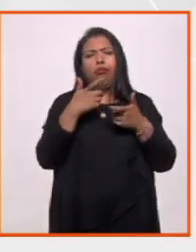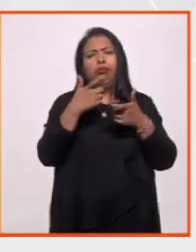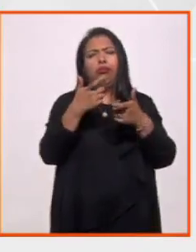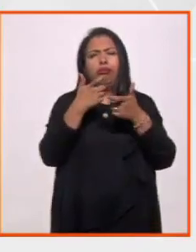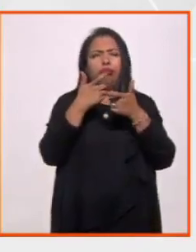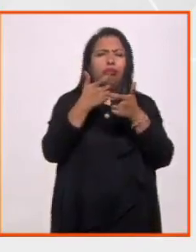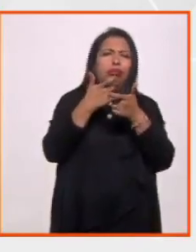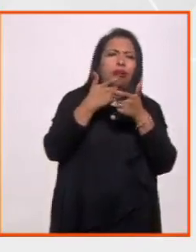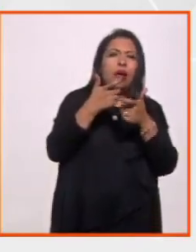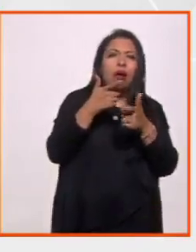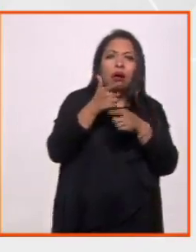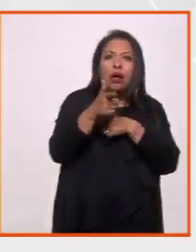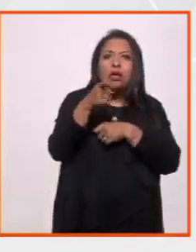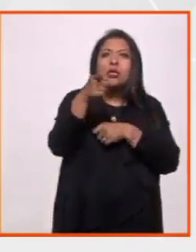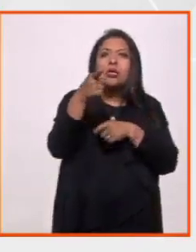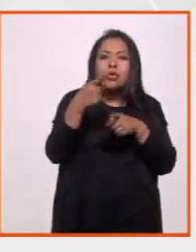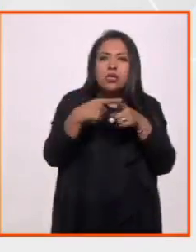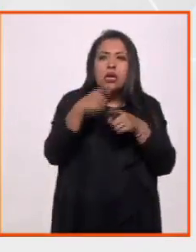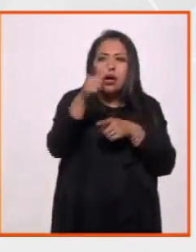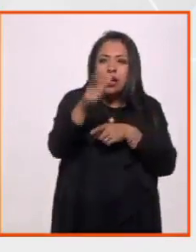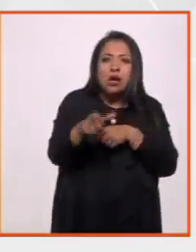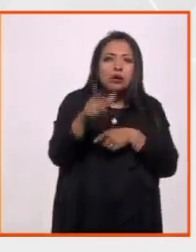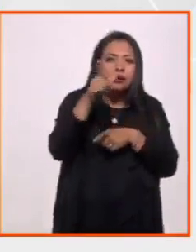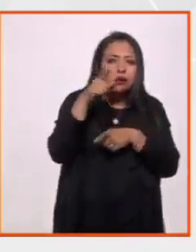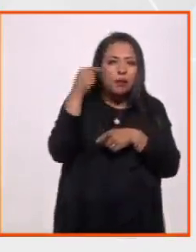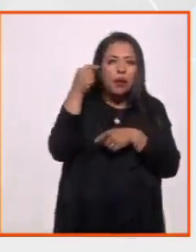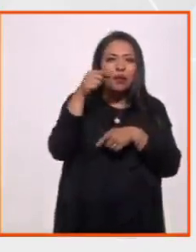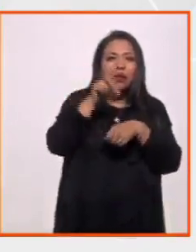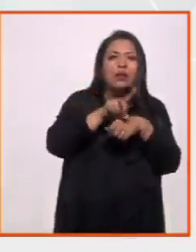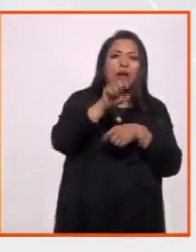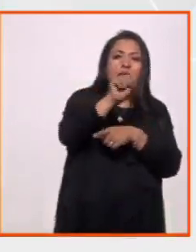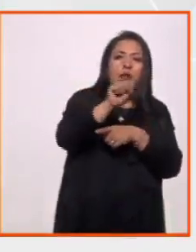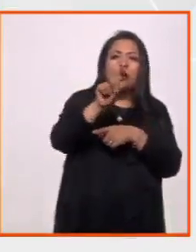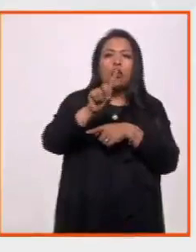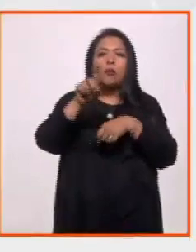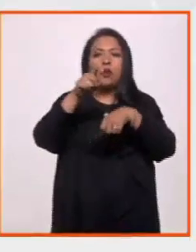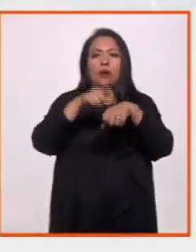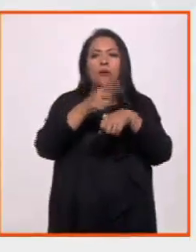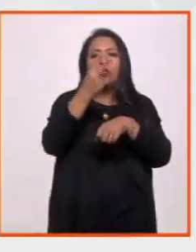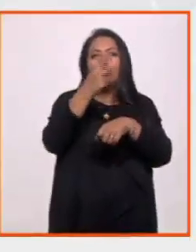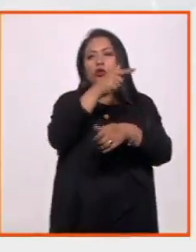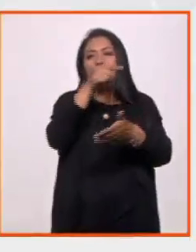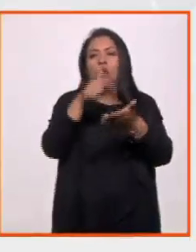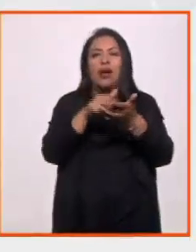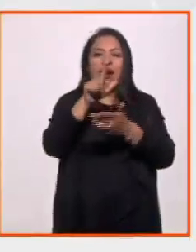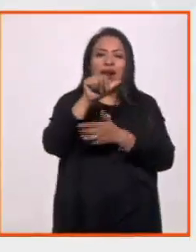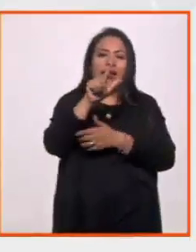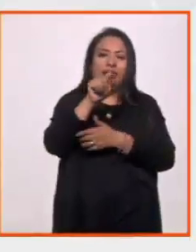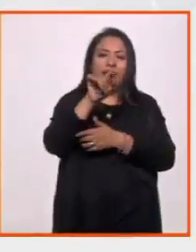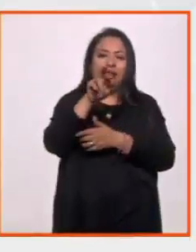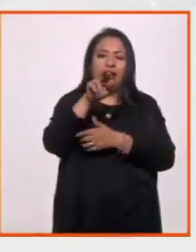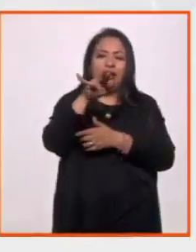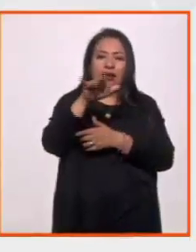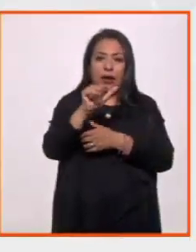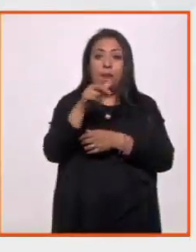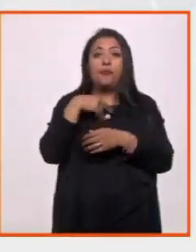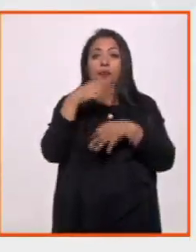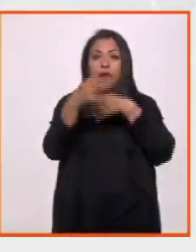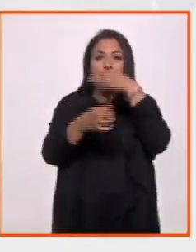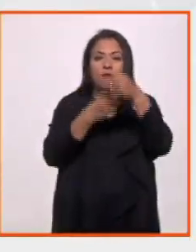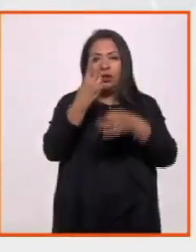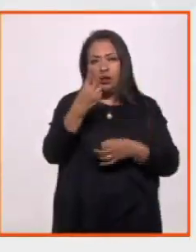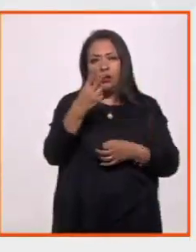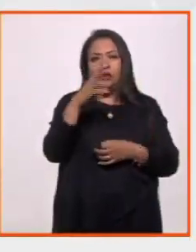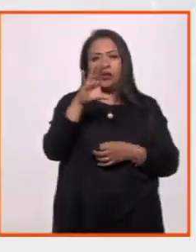y vas a encontrar quién fue Emiliano Zapata. Sábados y domingos a las 2 en La Titería. Para Noticias